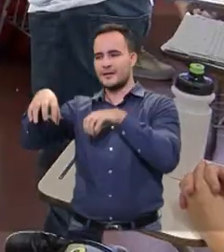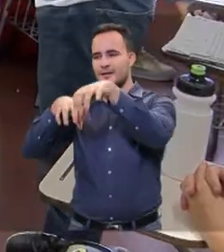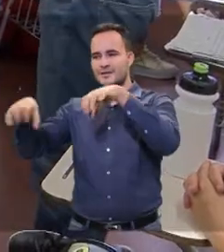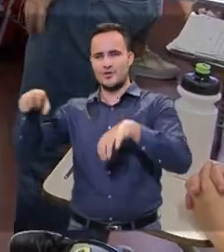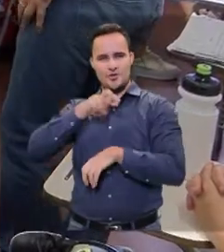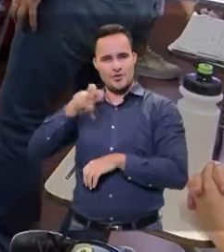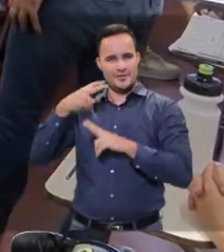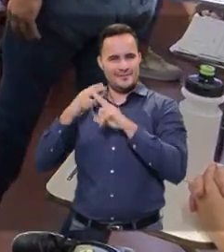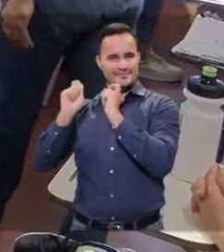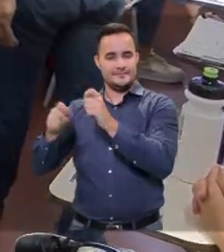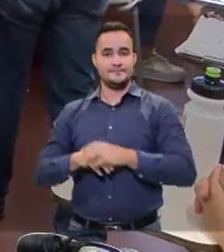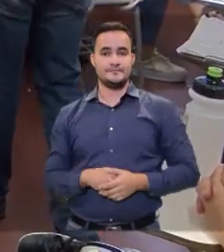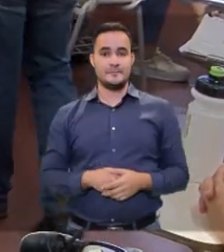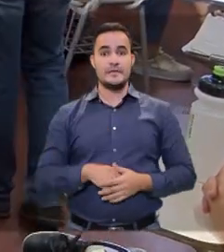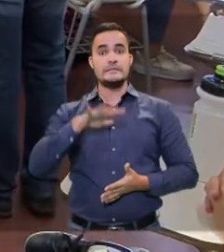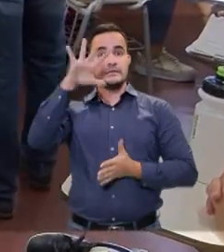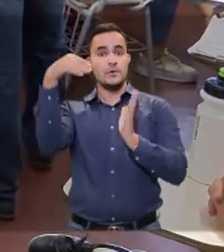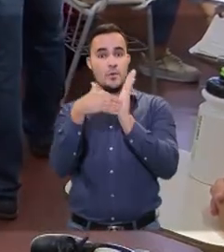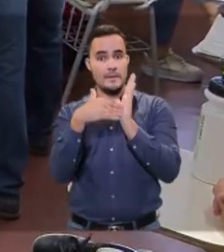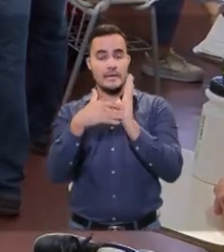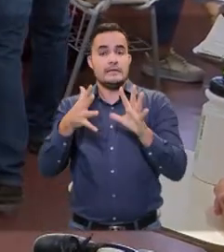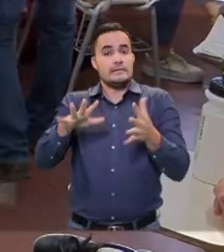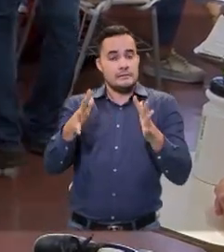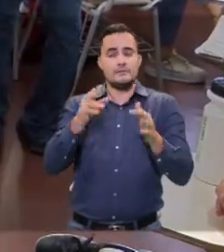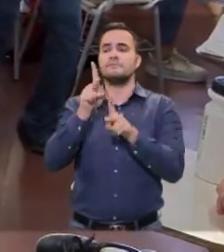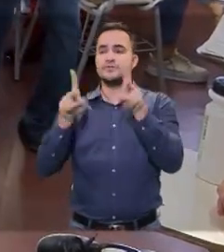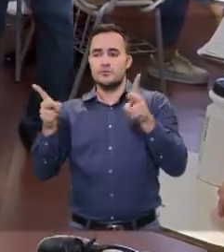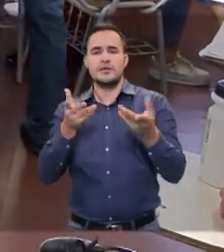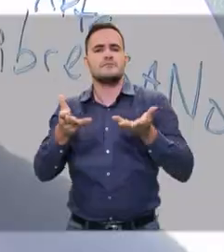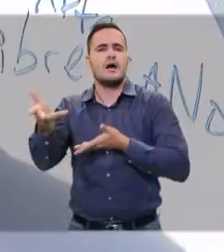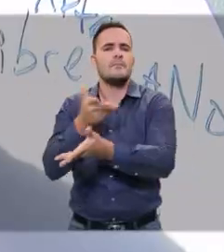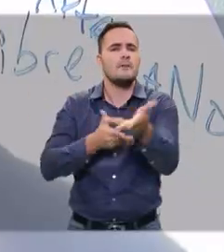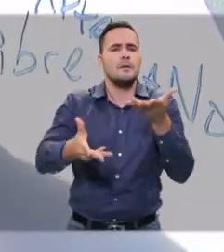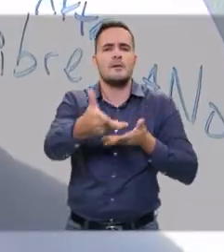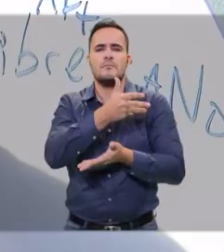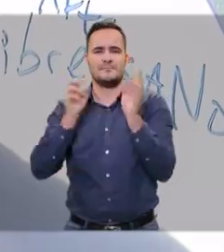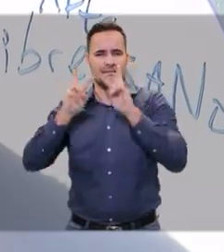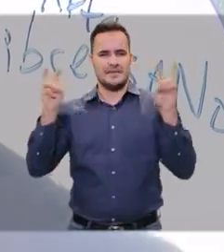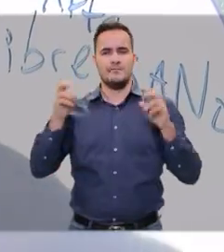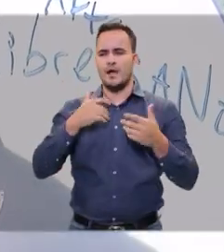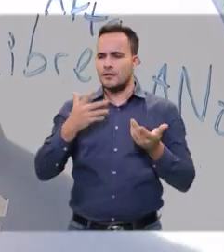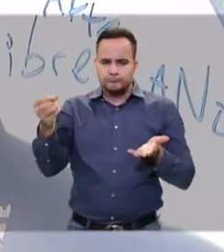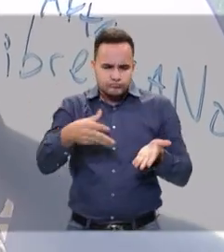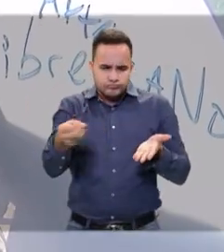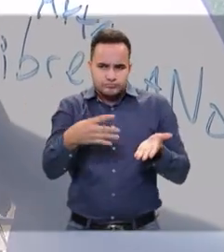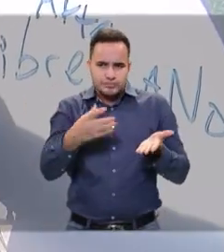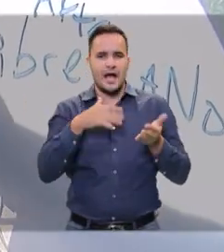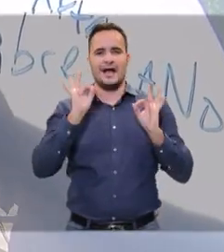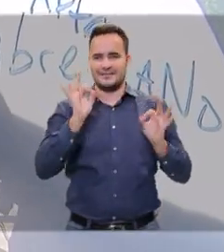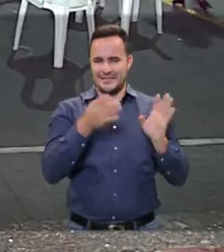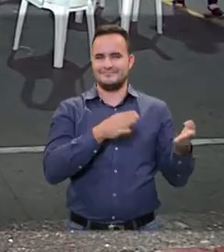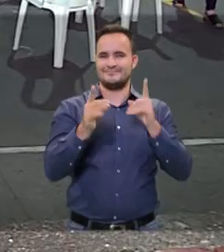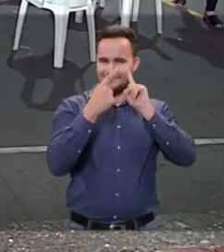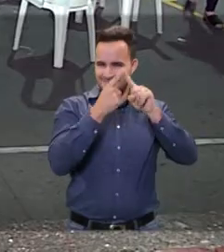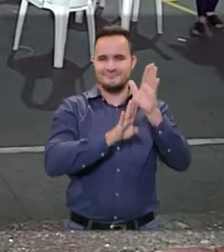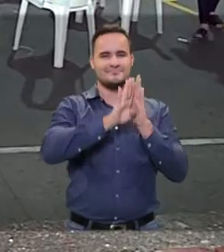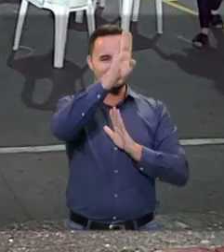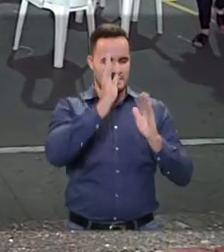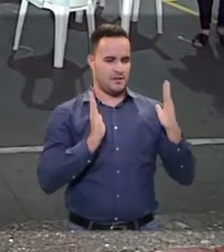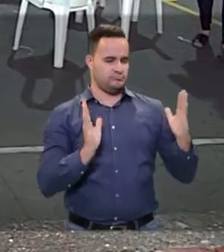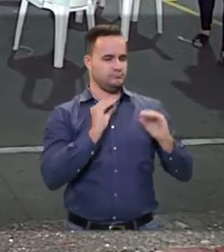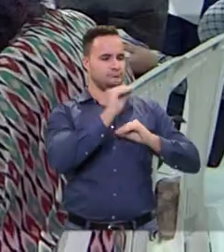Norte. 15.205 personas participaron con sus aportes al Plan de Desarrollo Medellín Futuro 2020